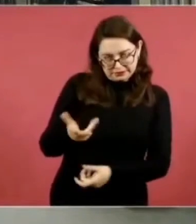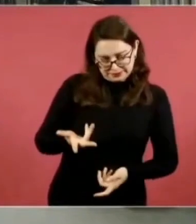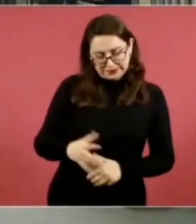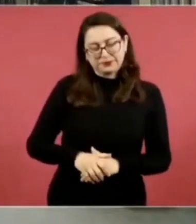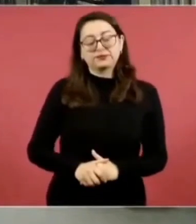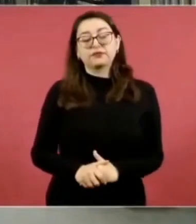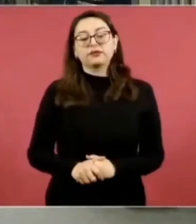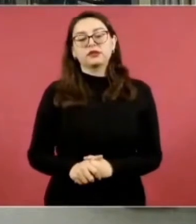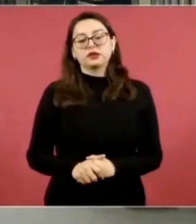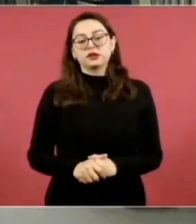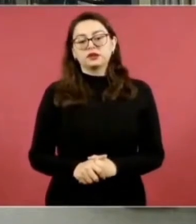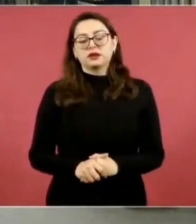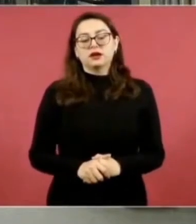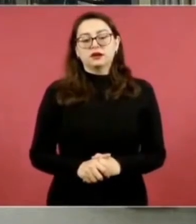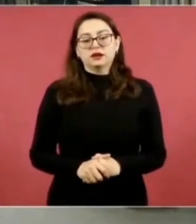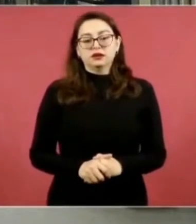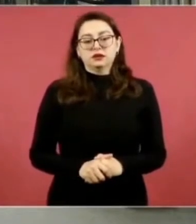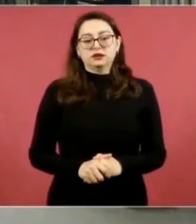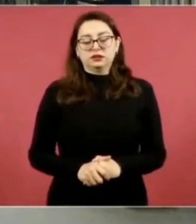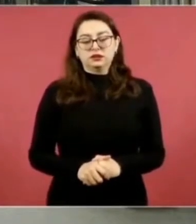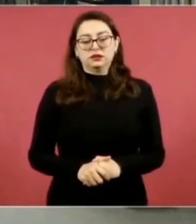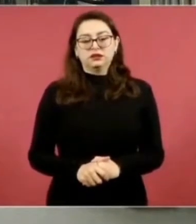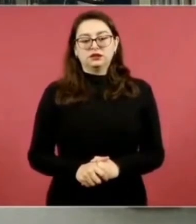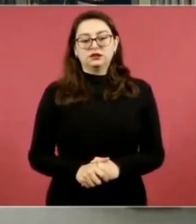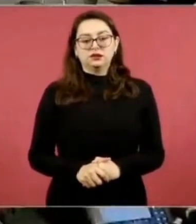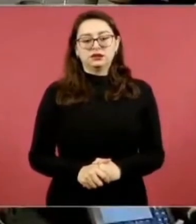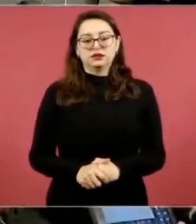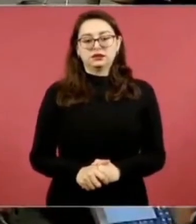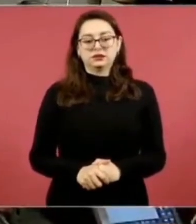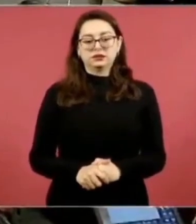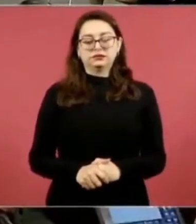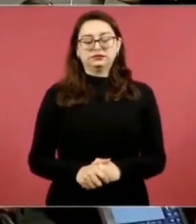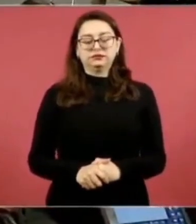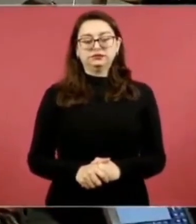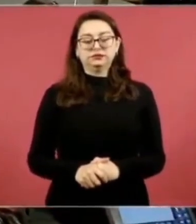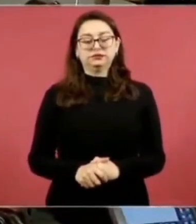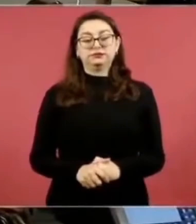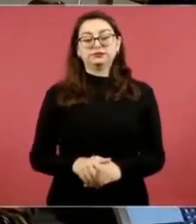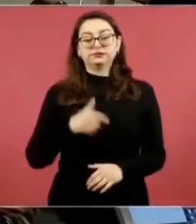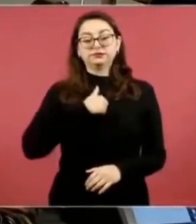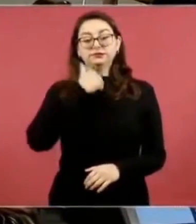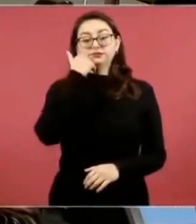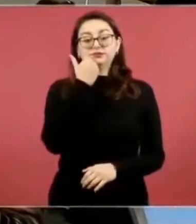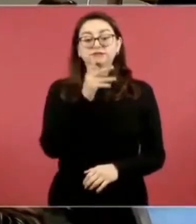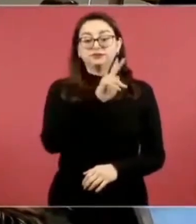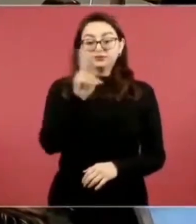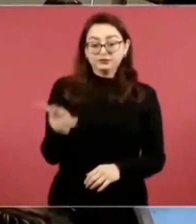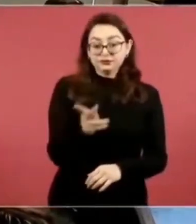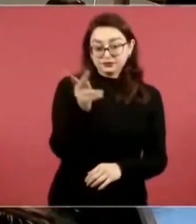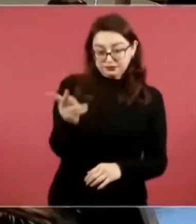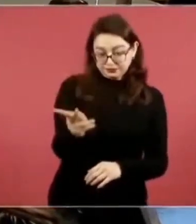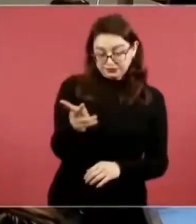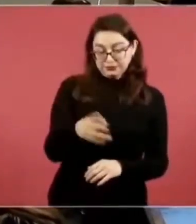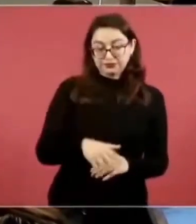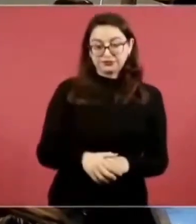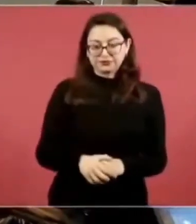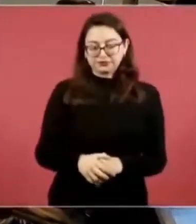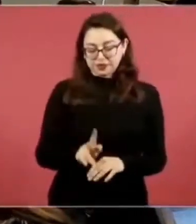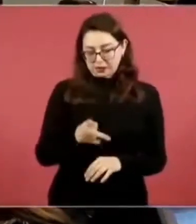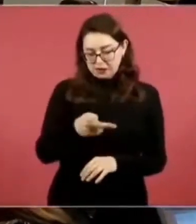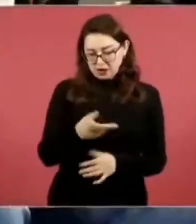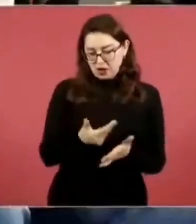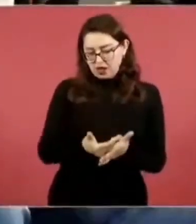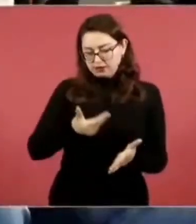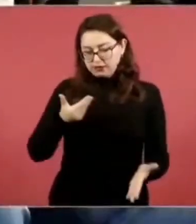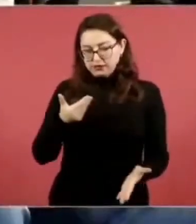Presidente, antes de mi intervención me gustaría aprovechar, nada más para retomar, aprovechando que está aquí el secretario,